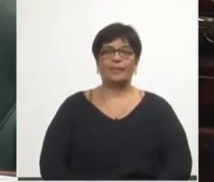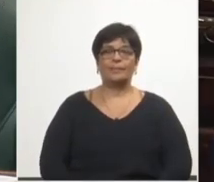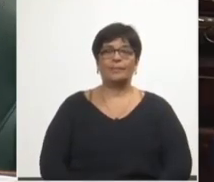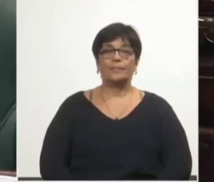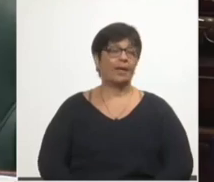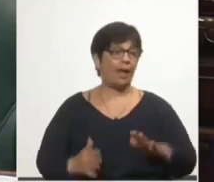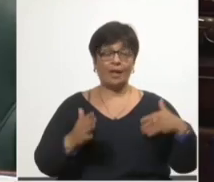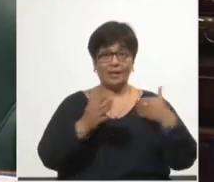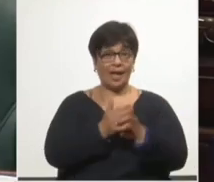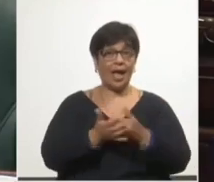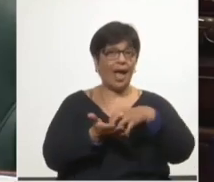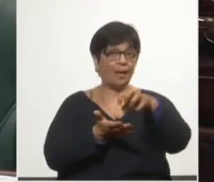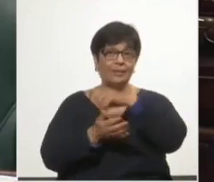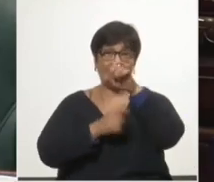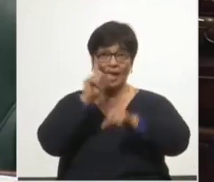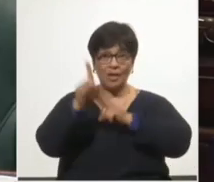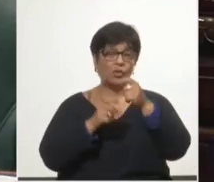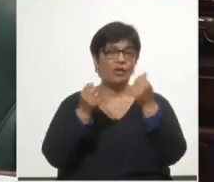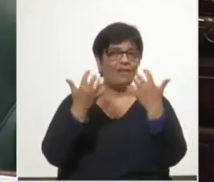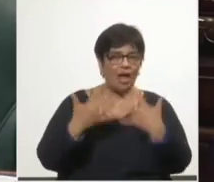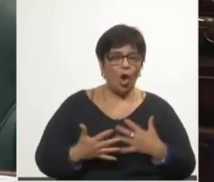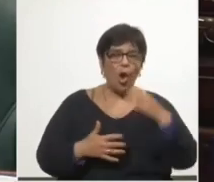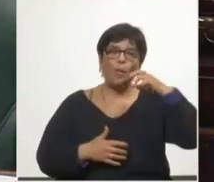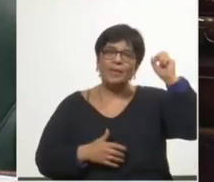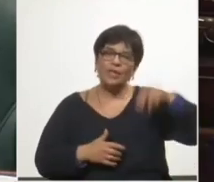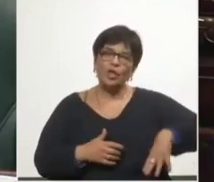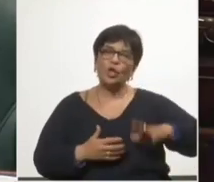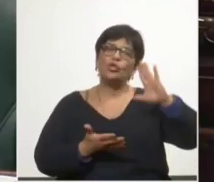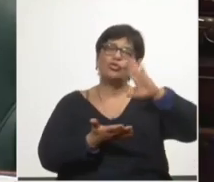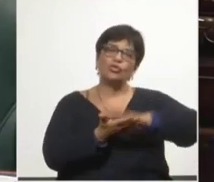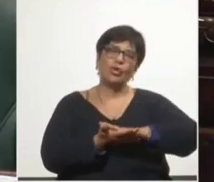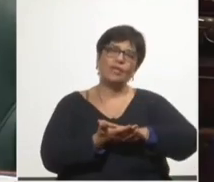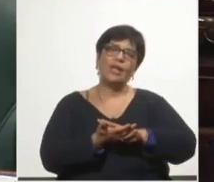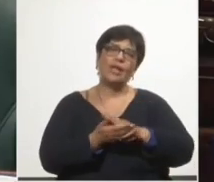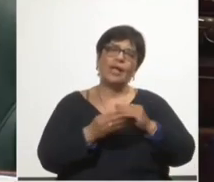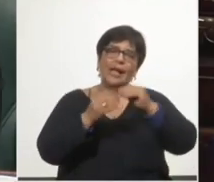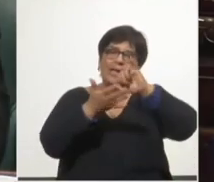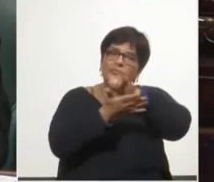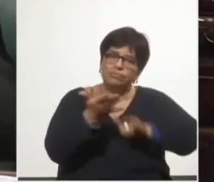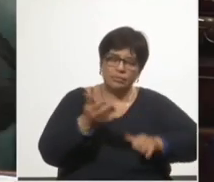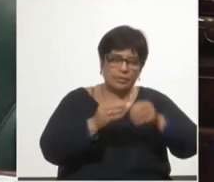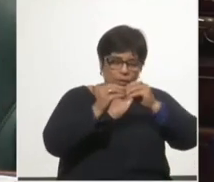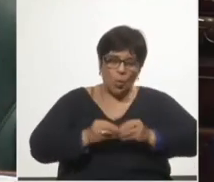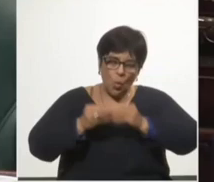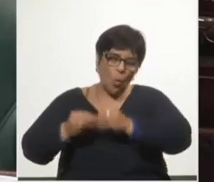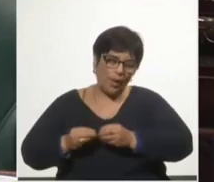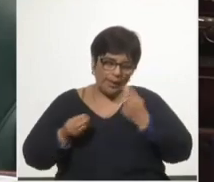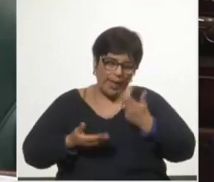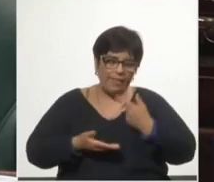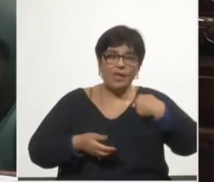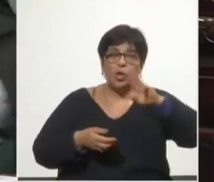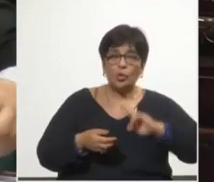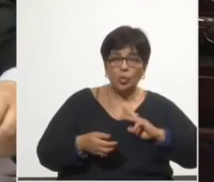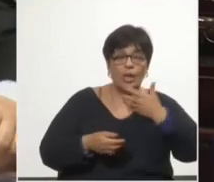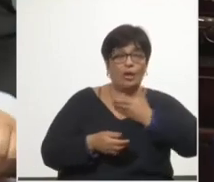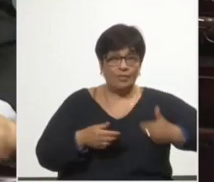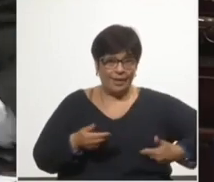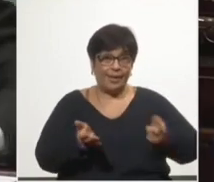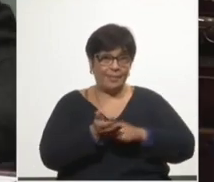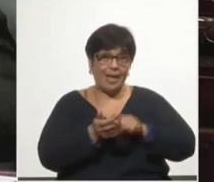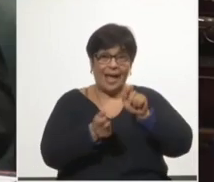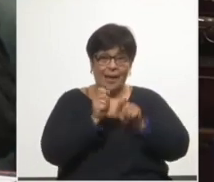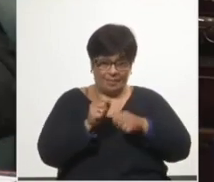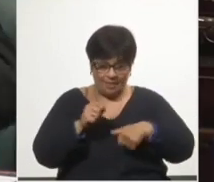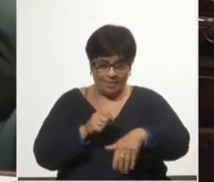Hasta aquí algunos aspectos de nuestra valoración en cuanto a la rendición de cuentas de lo actuado por el gobierno y los ajustes planteados en lo